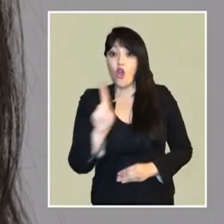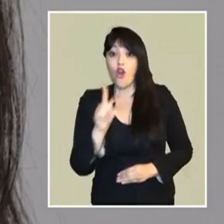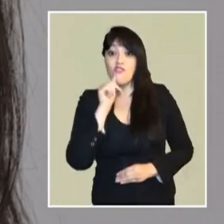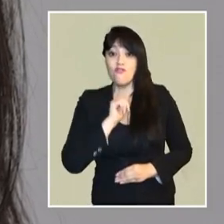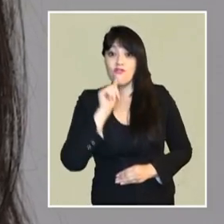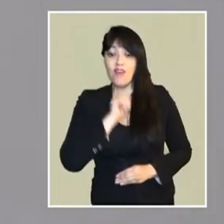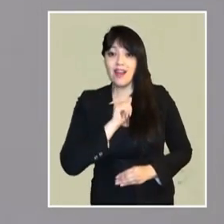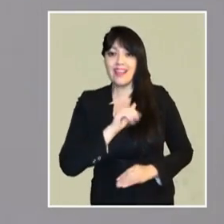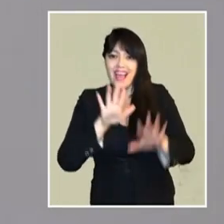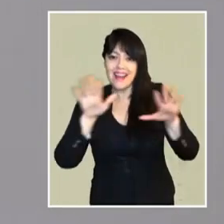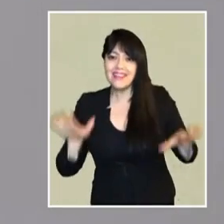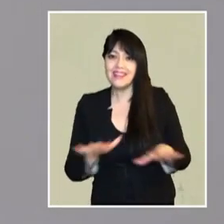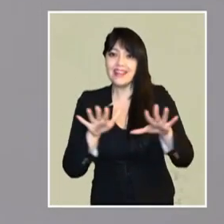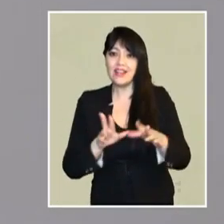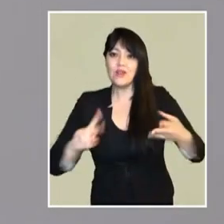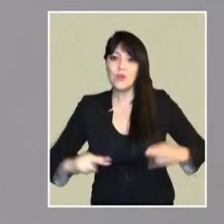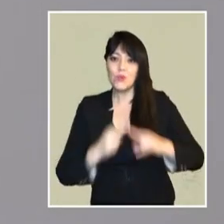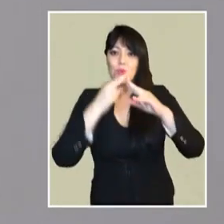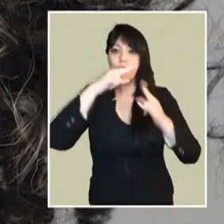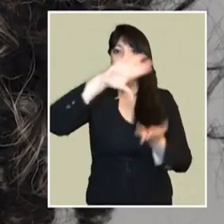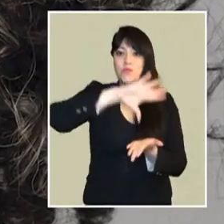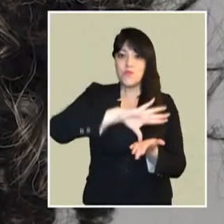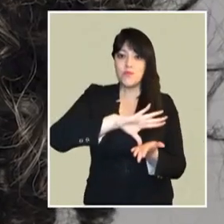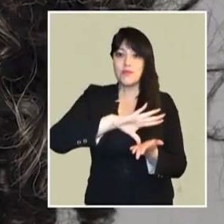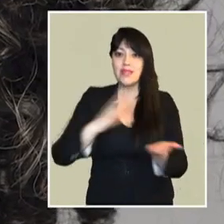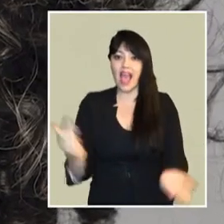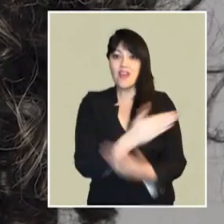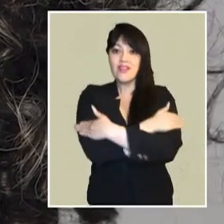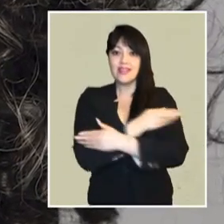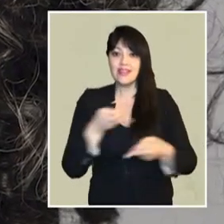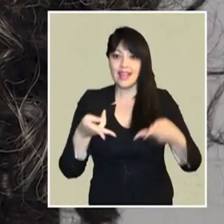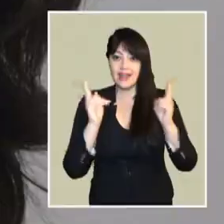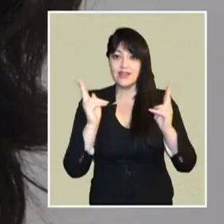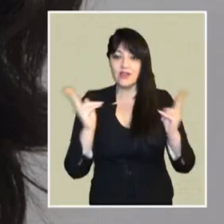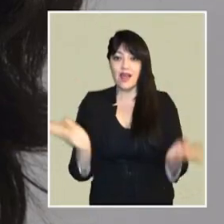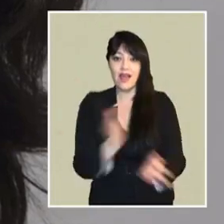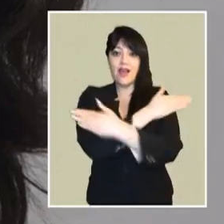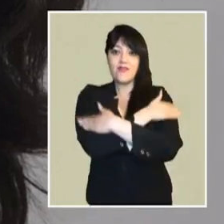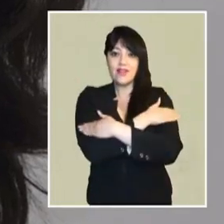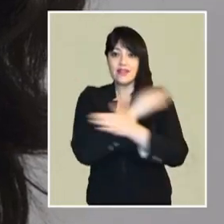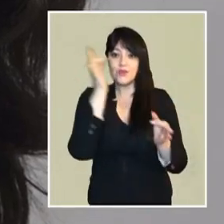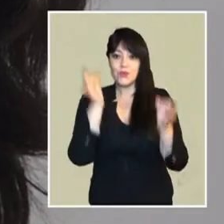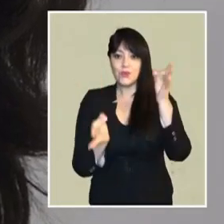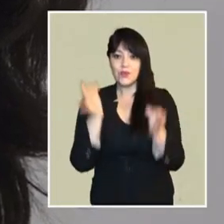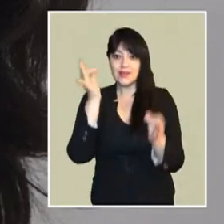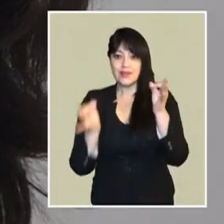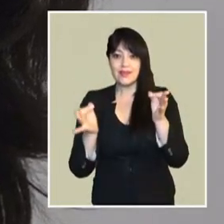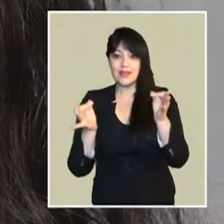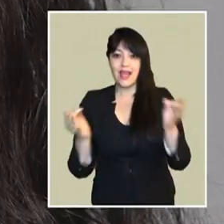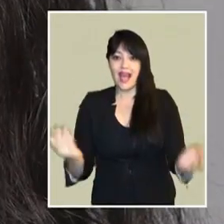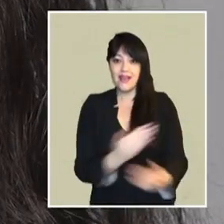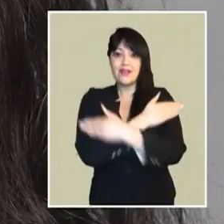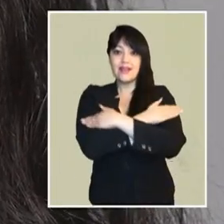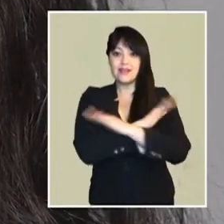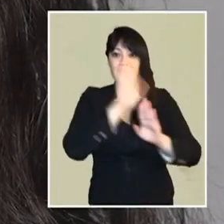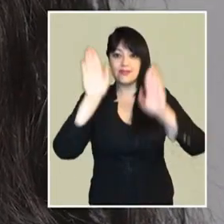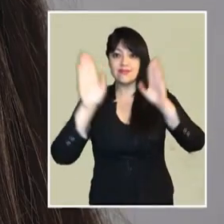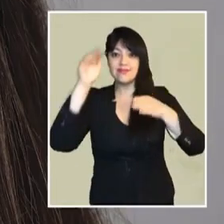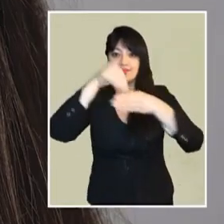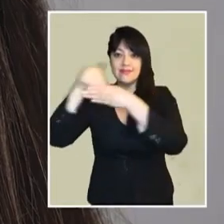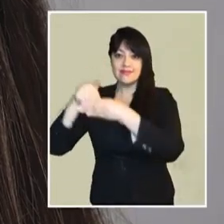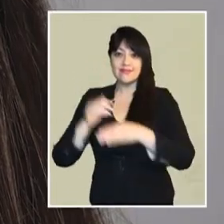Pero lo que no nos faltan son las ganas de construir un país que abrace los derechos. Que abrace la justicia.